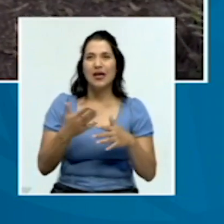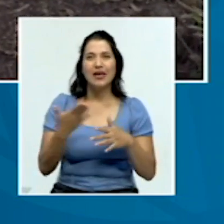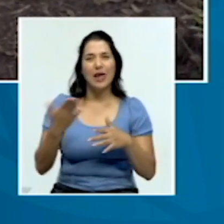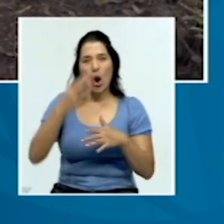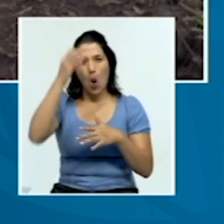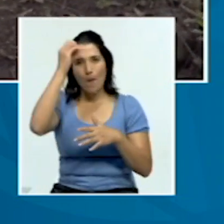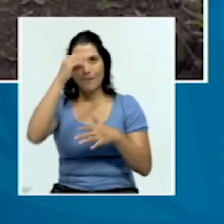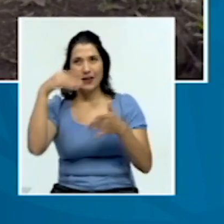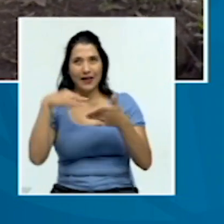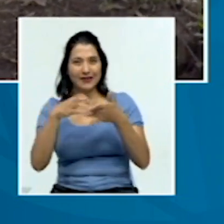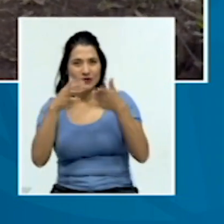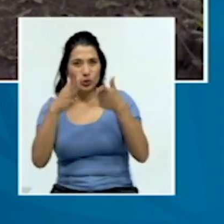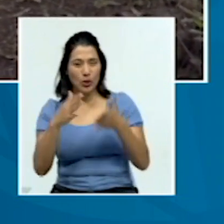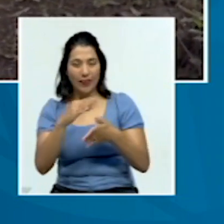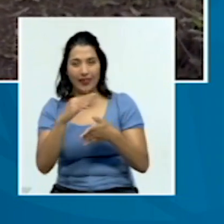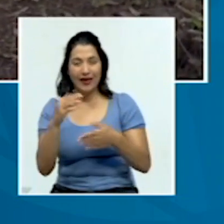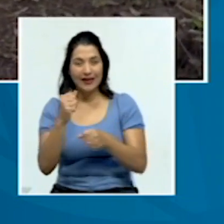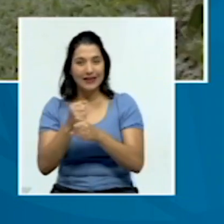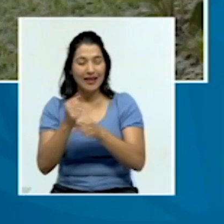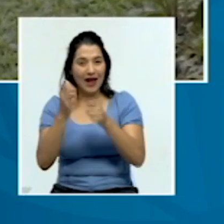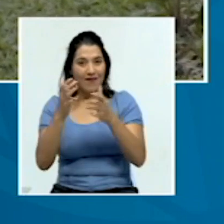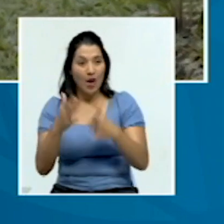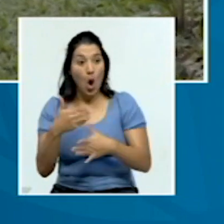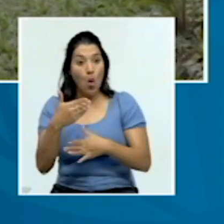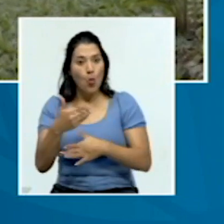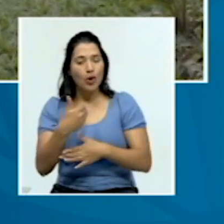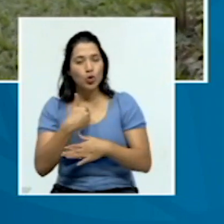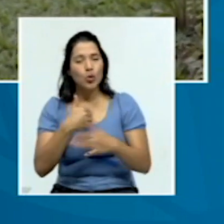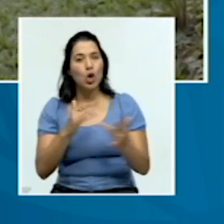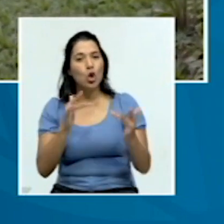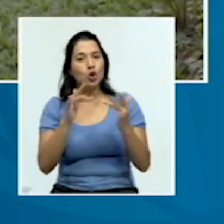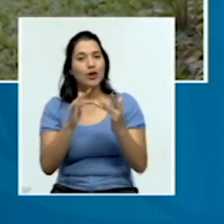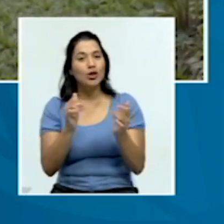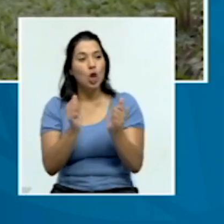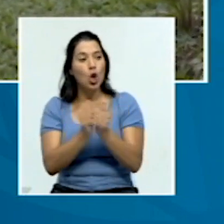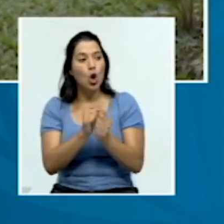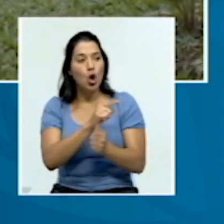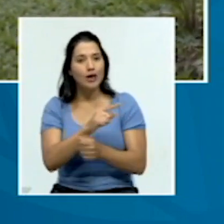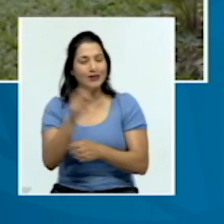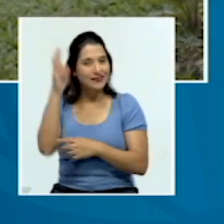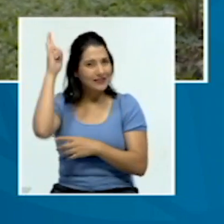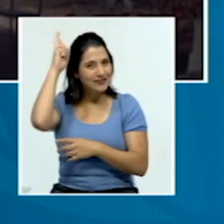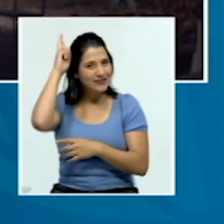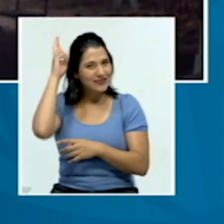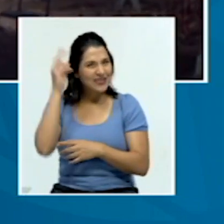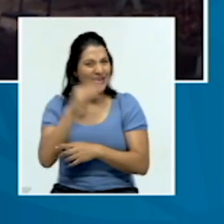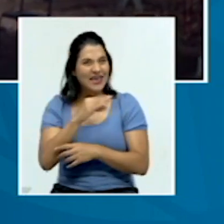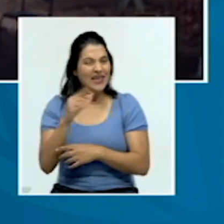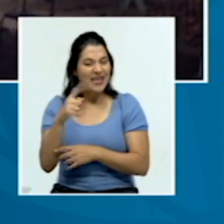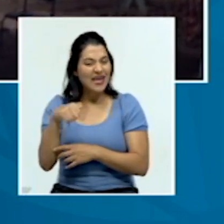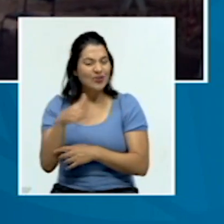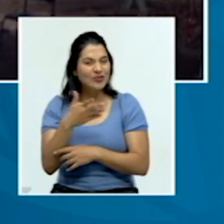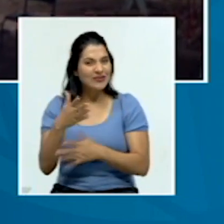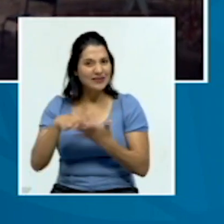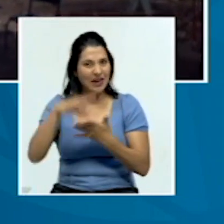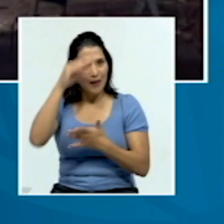y el resto del personal al contacto con los NOVE y qué podría decir que se aprendió de ellos?